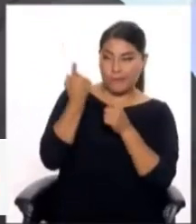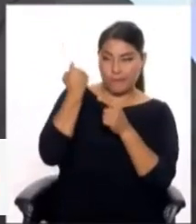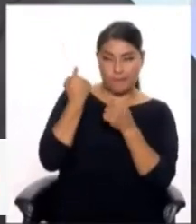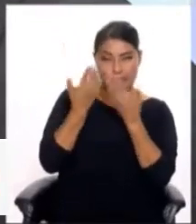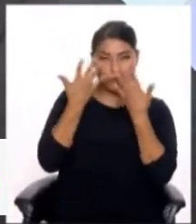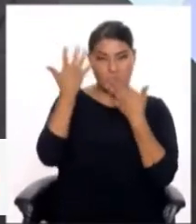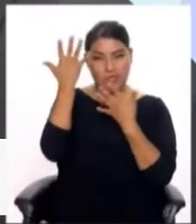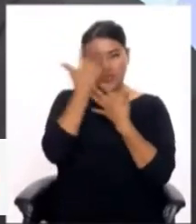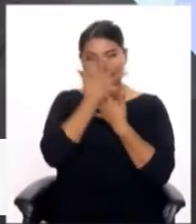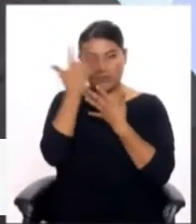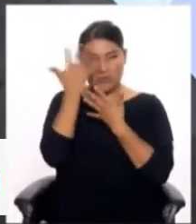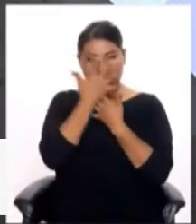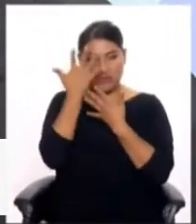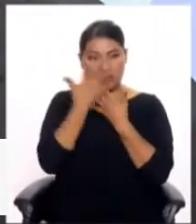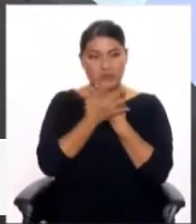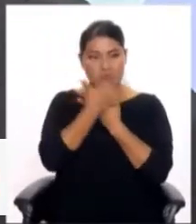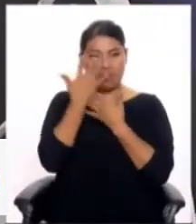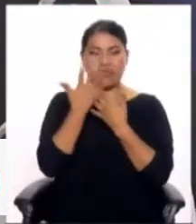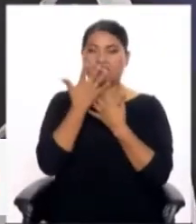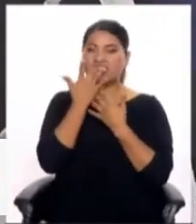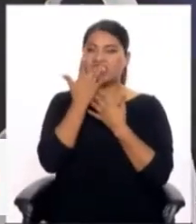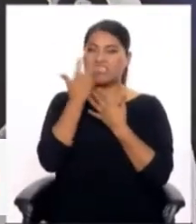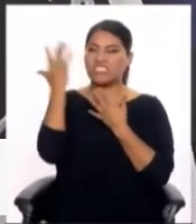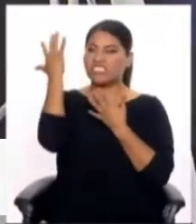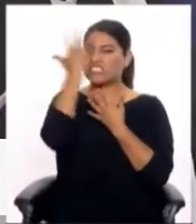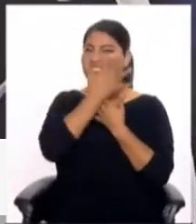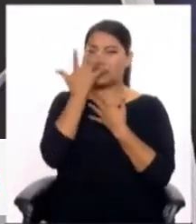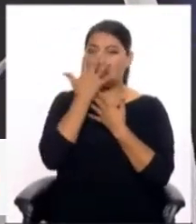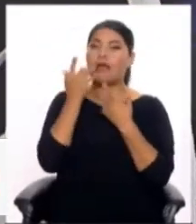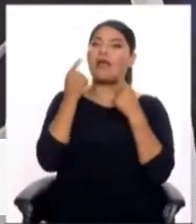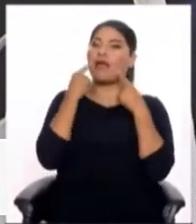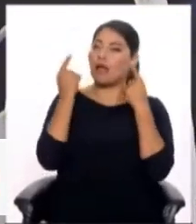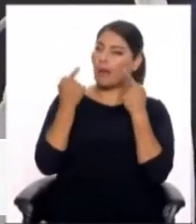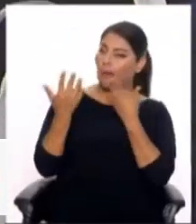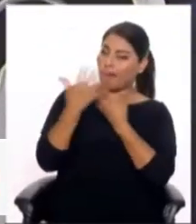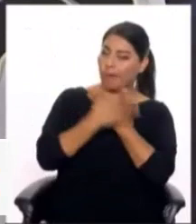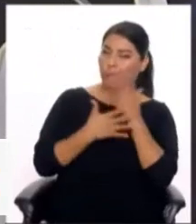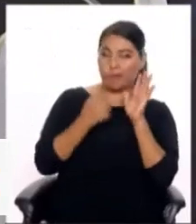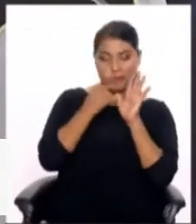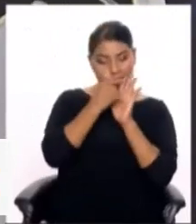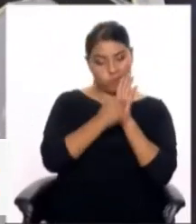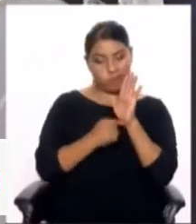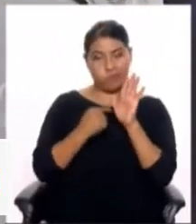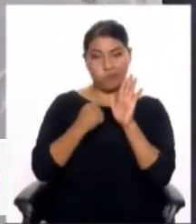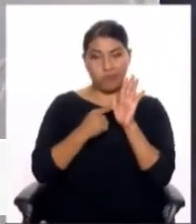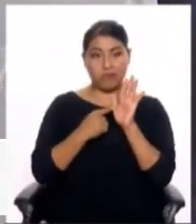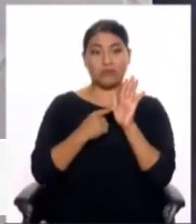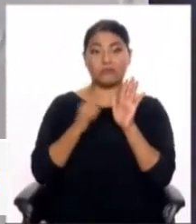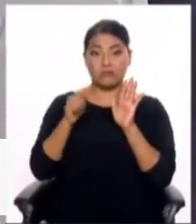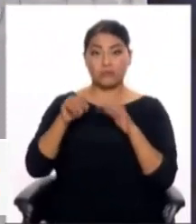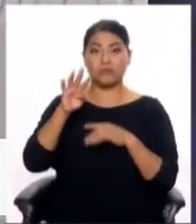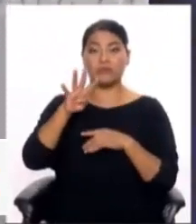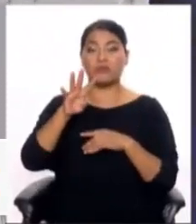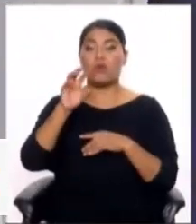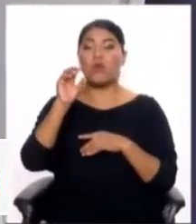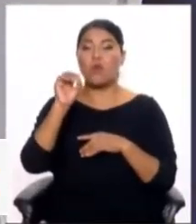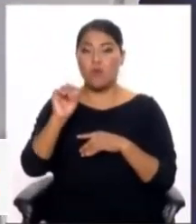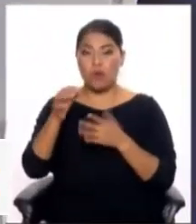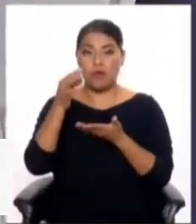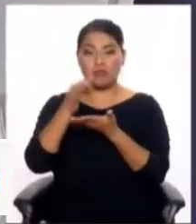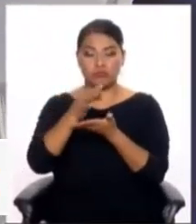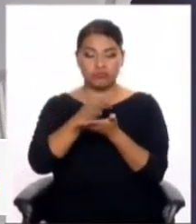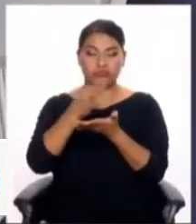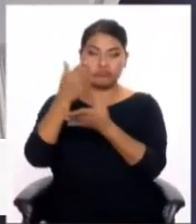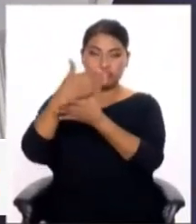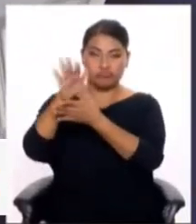ve como negro es fondo espejo. Hasta el momento, el BCR ya sacó al mercado 40 monedas alusivas